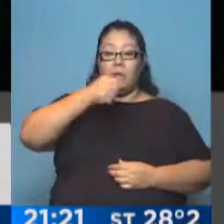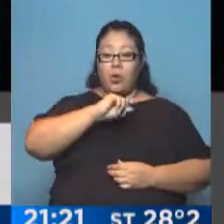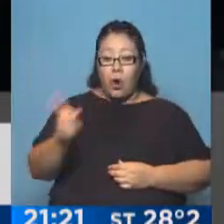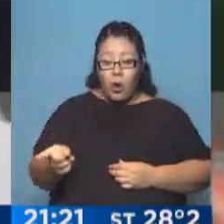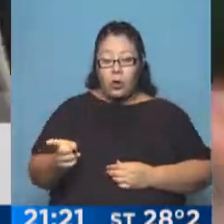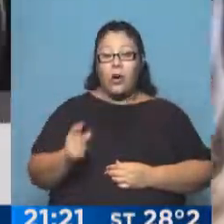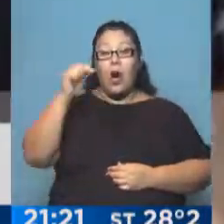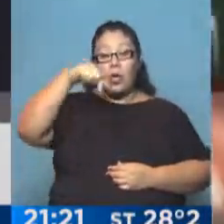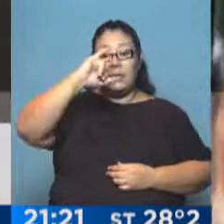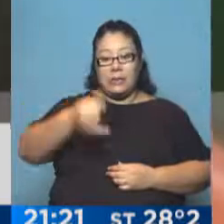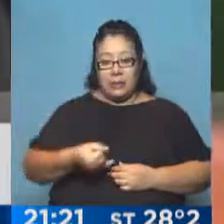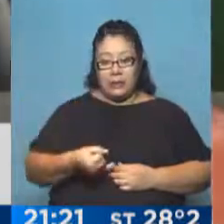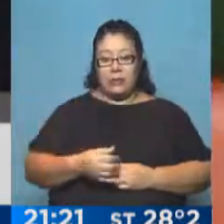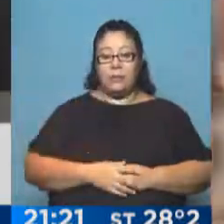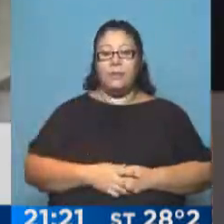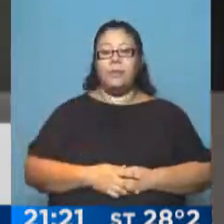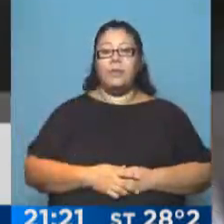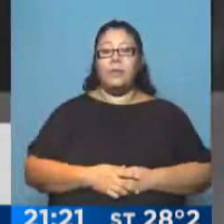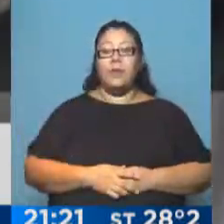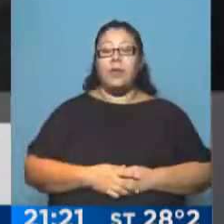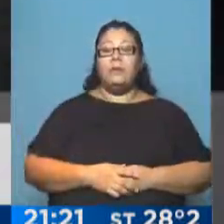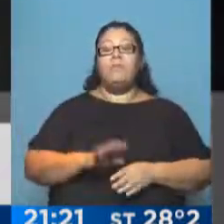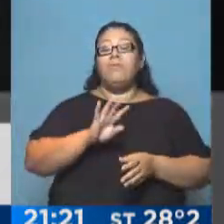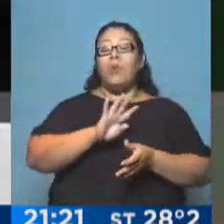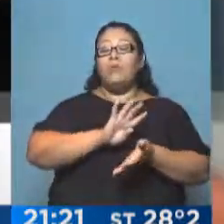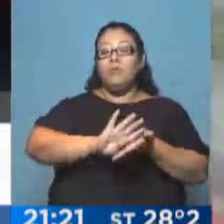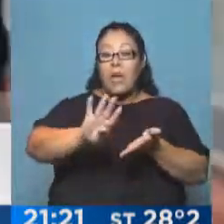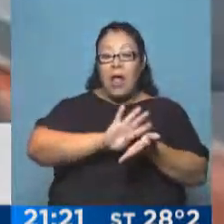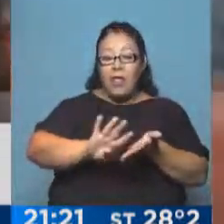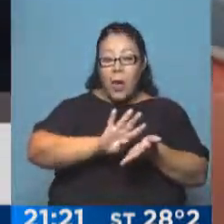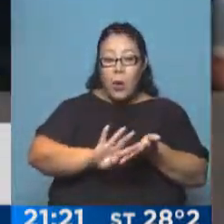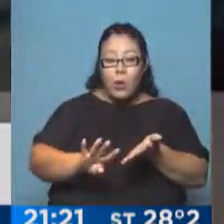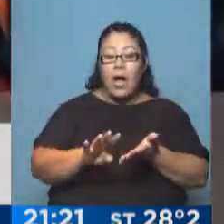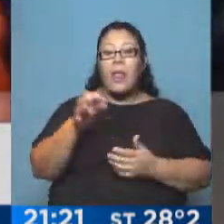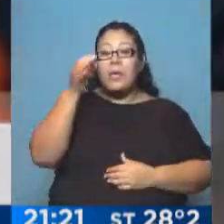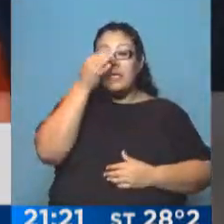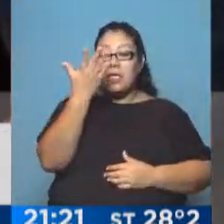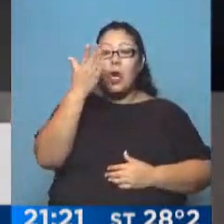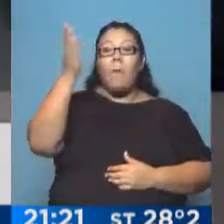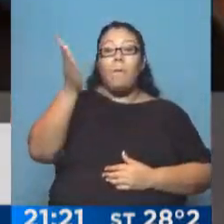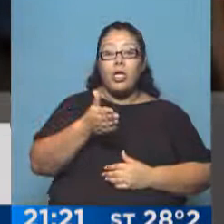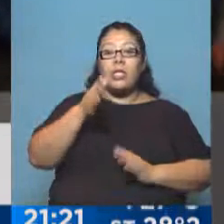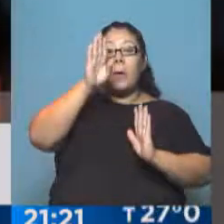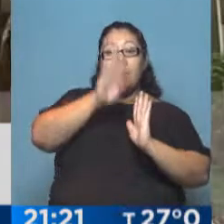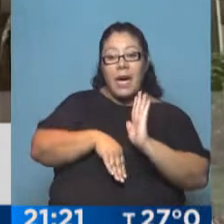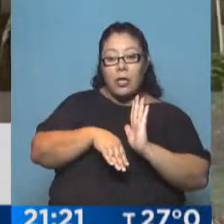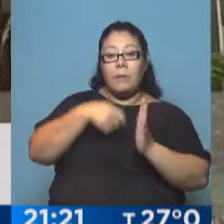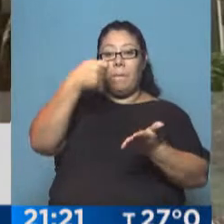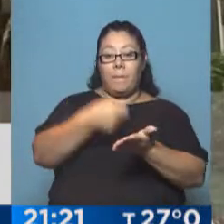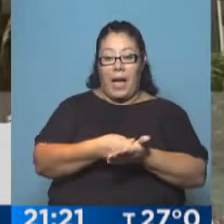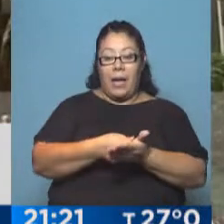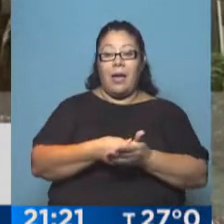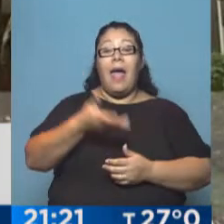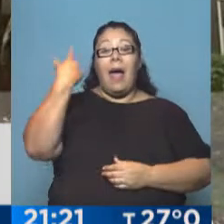despacho del mediador Daniel Pollack implica una quita de aproximadamente el 25% sobre el capital que el juez Tomás Griesa